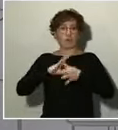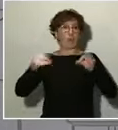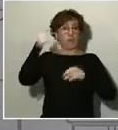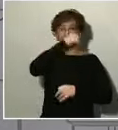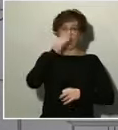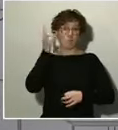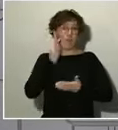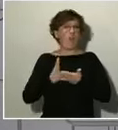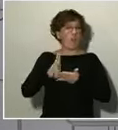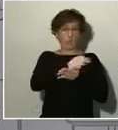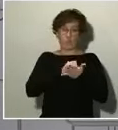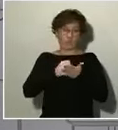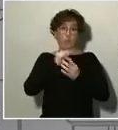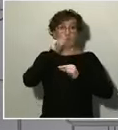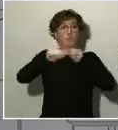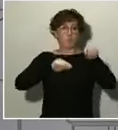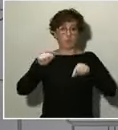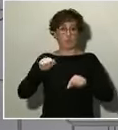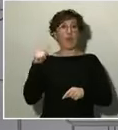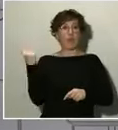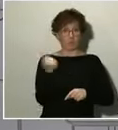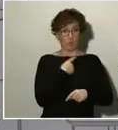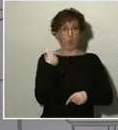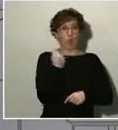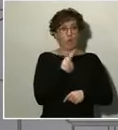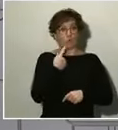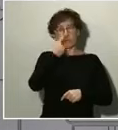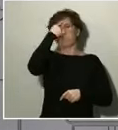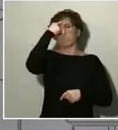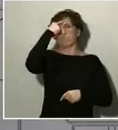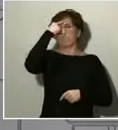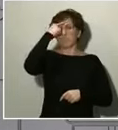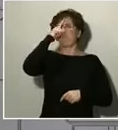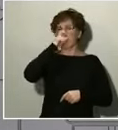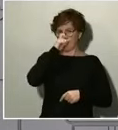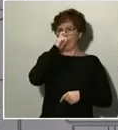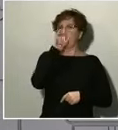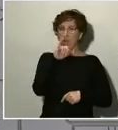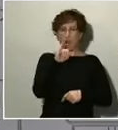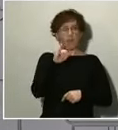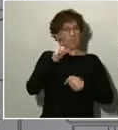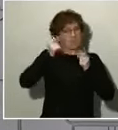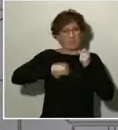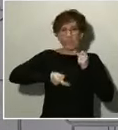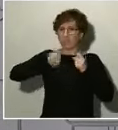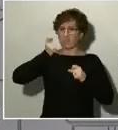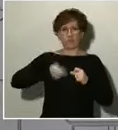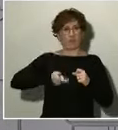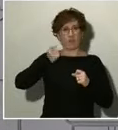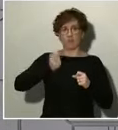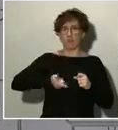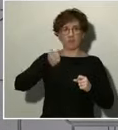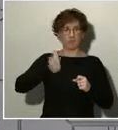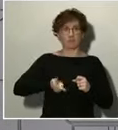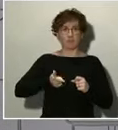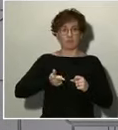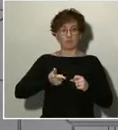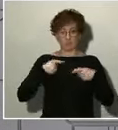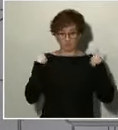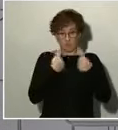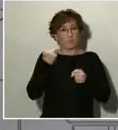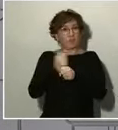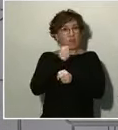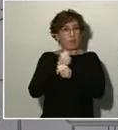A todos ellos los tenemos muy presentes, los tenemos presentes constantemente. Por todos ellos trabajamos constantemente